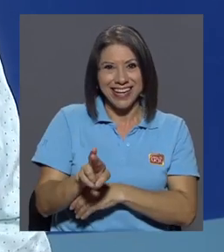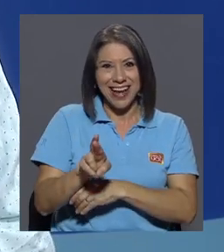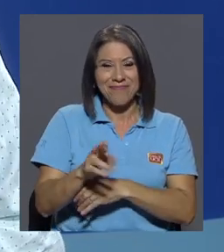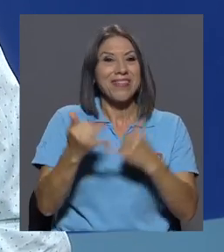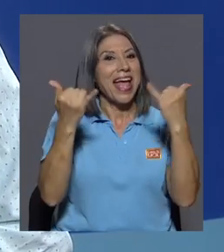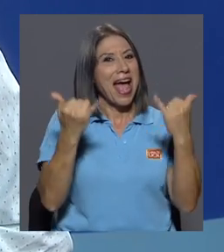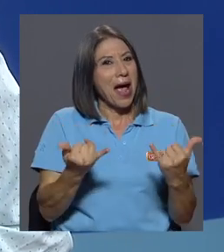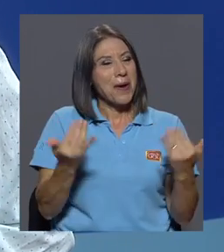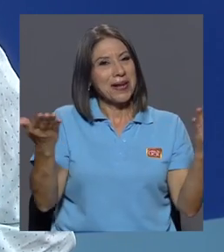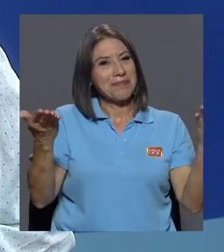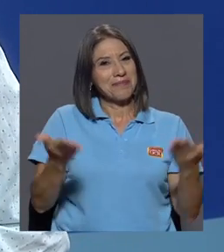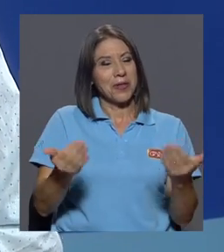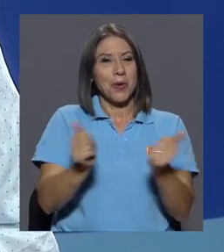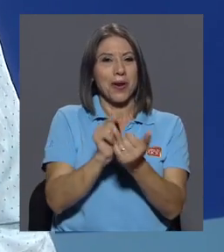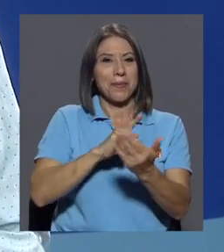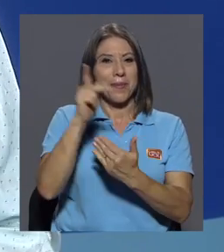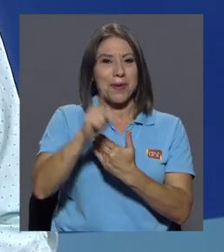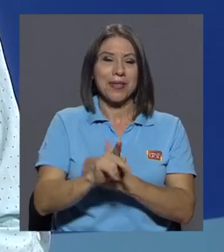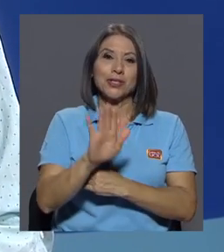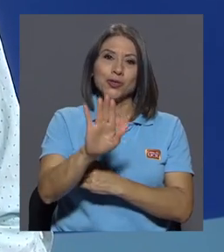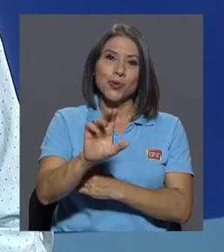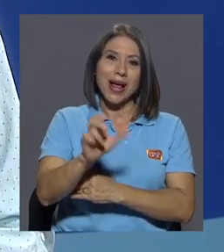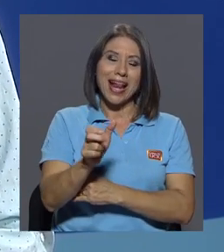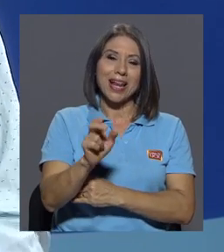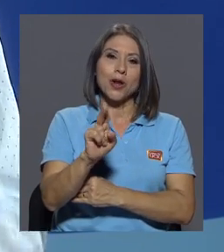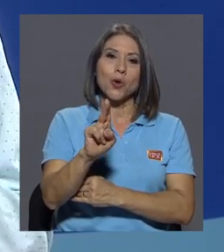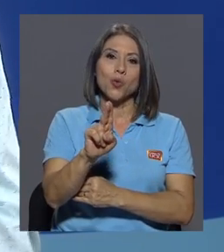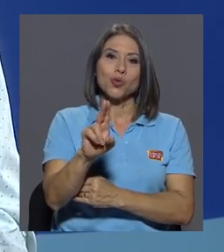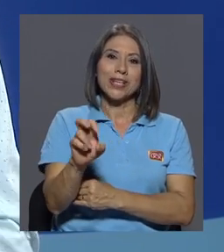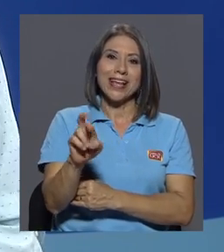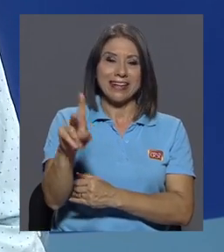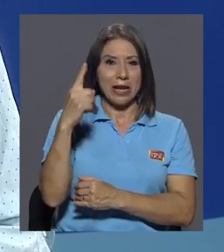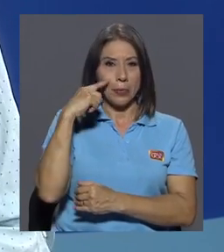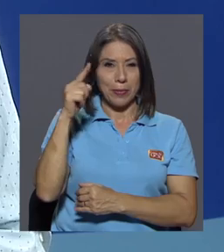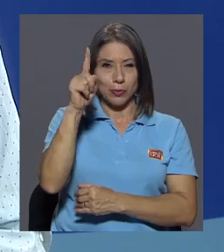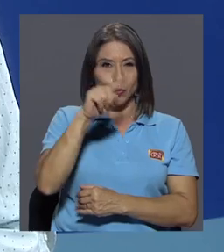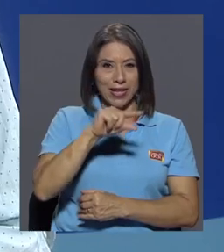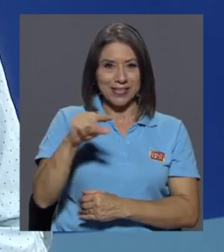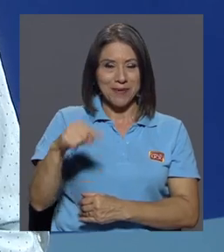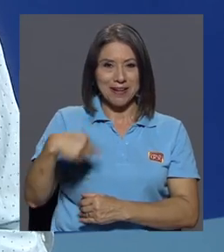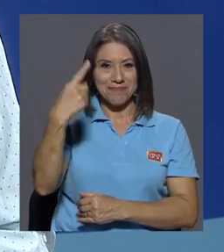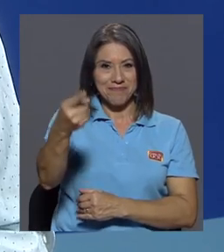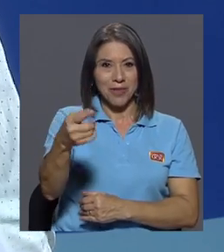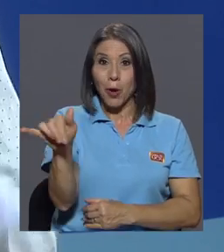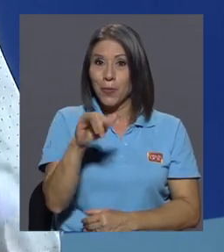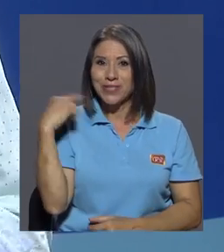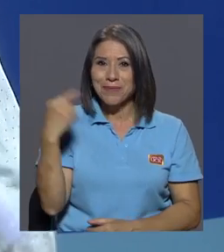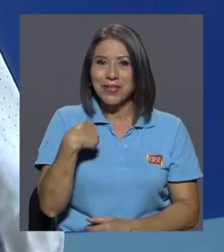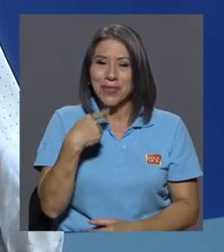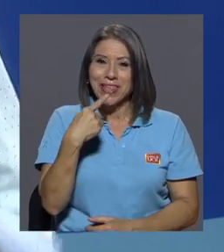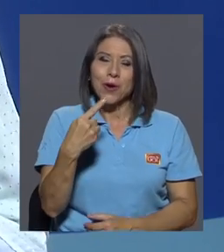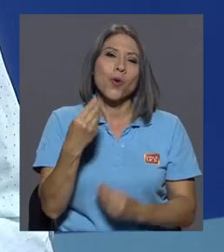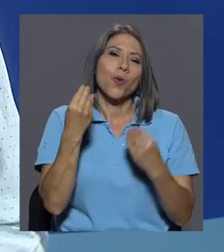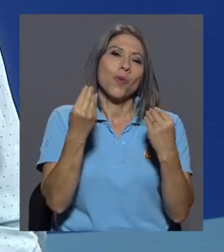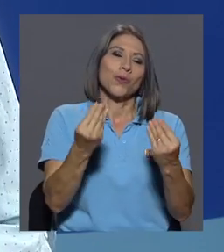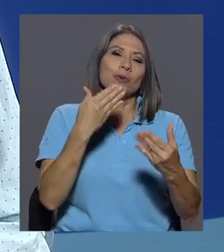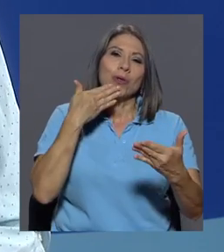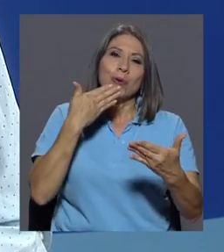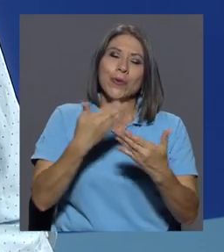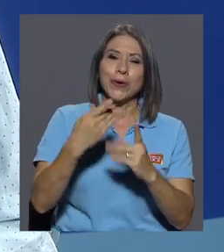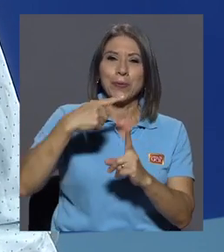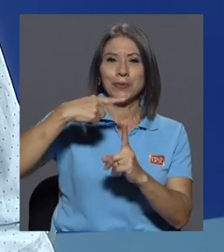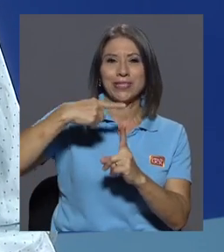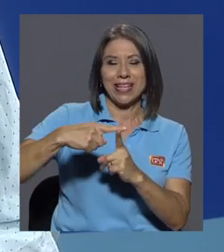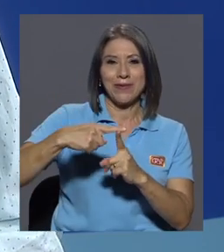continuación con la programación de su canal UCR y nos vemos dentro de una semana, como les digo siempre, con mucho de lo bueno, de lo